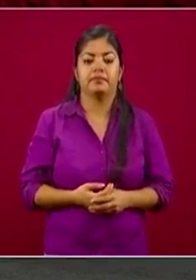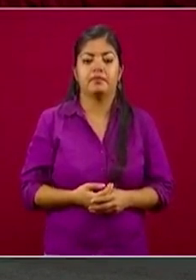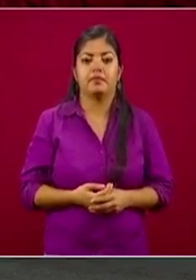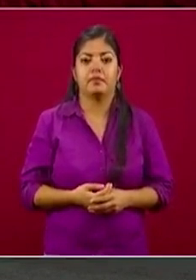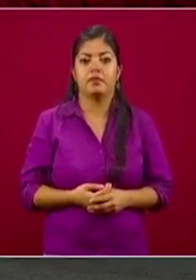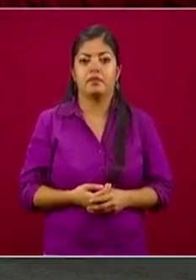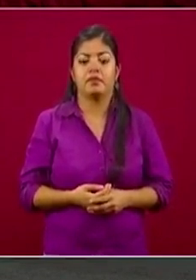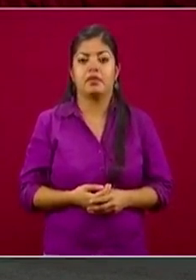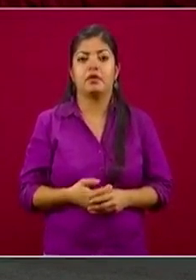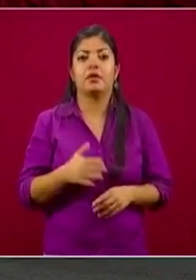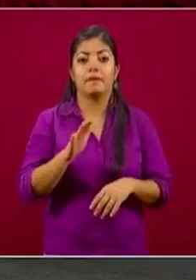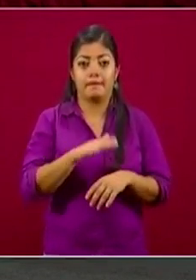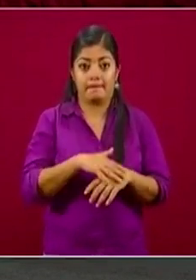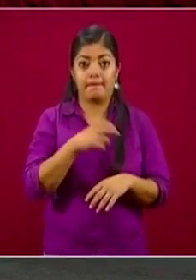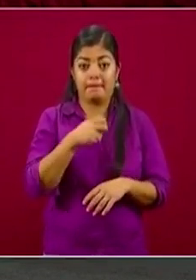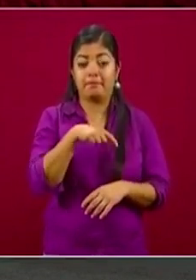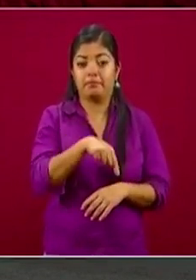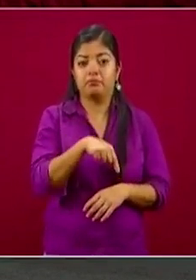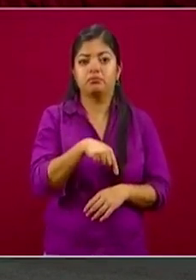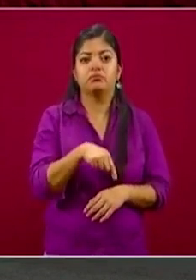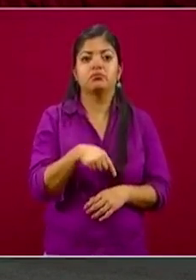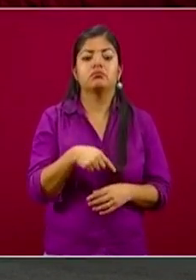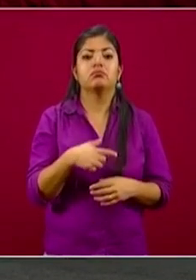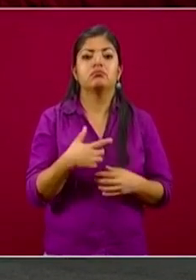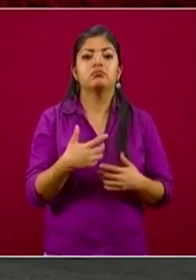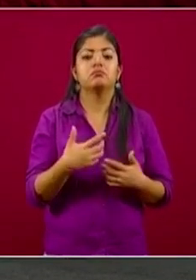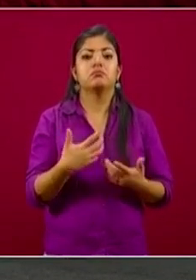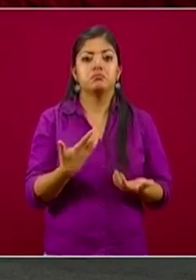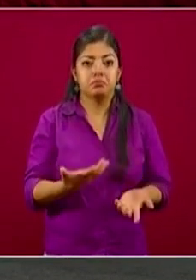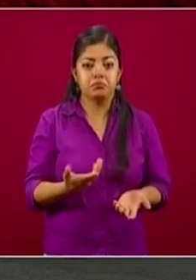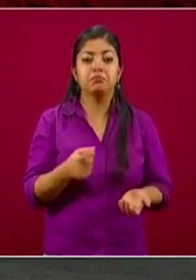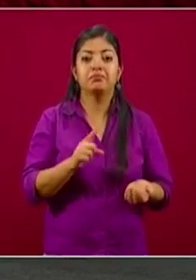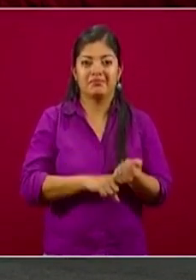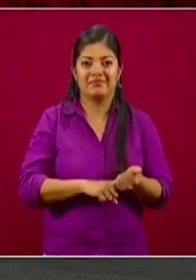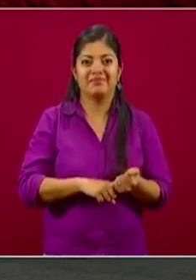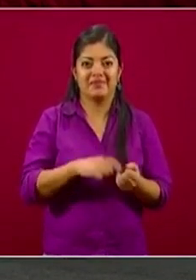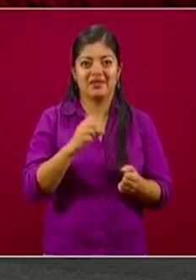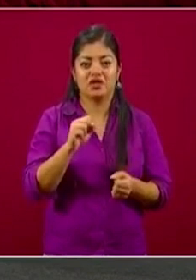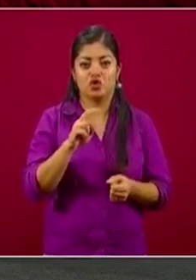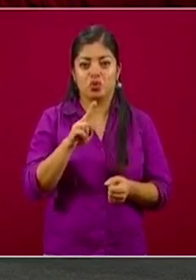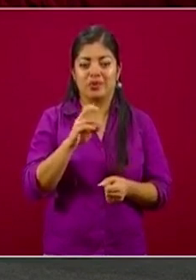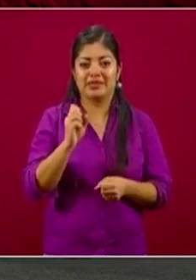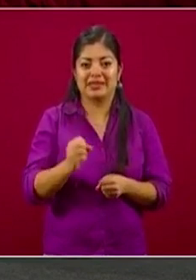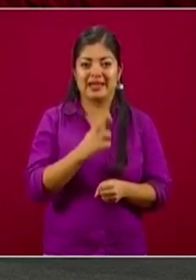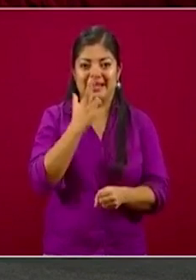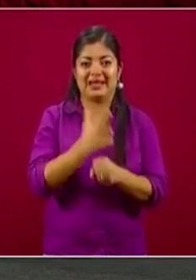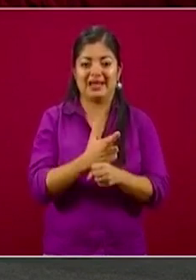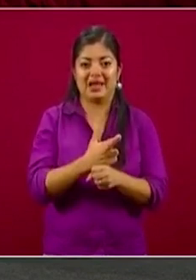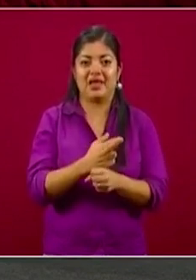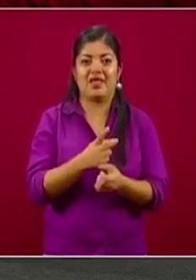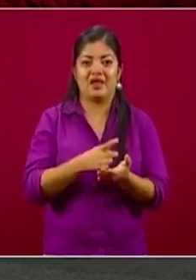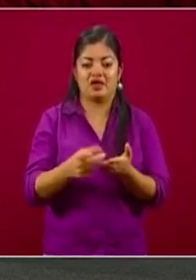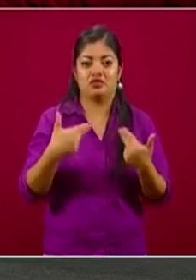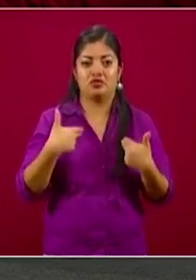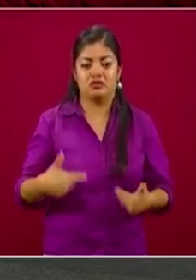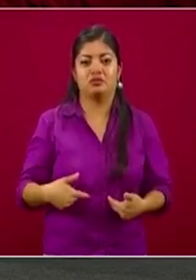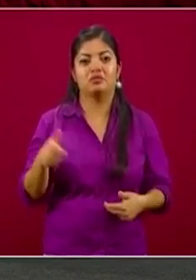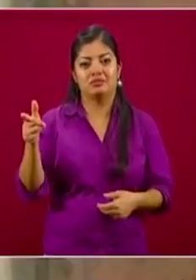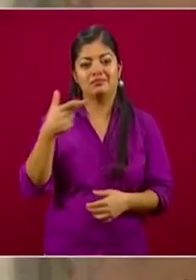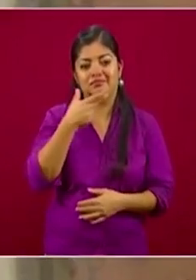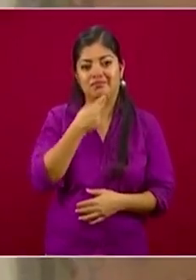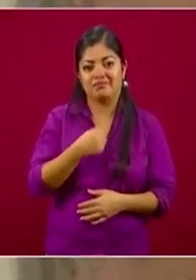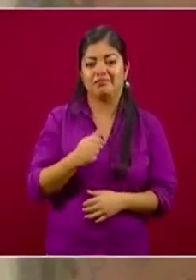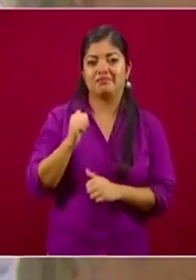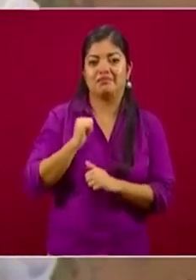Entonces, esto es producto, digamos, de lo que también desde la Subsecretaría de Derechos Humanos, el subsecretario Alejandro Encinas, nos ha